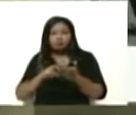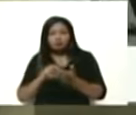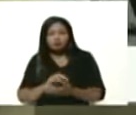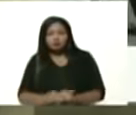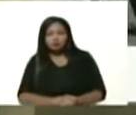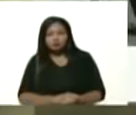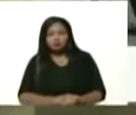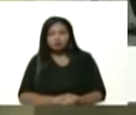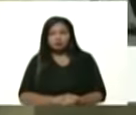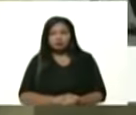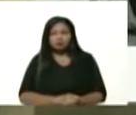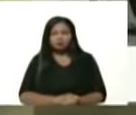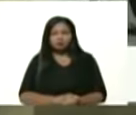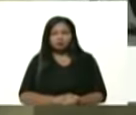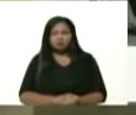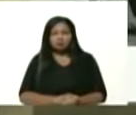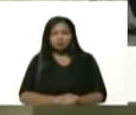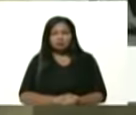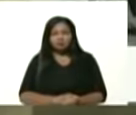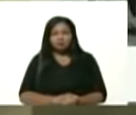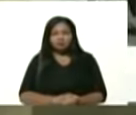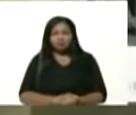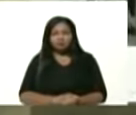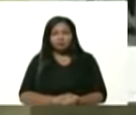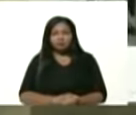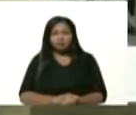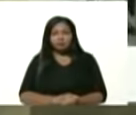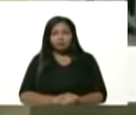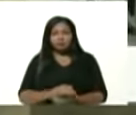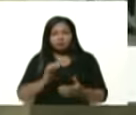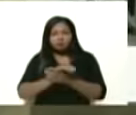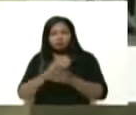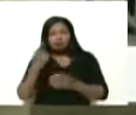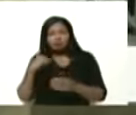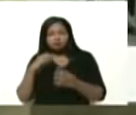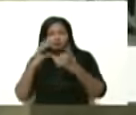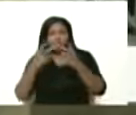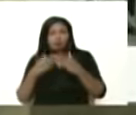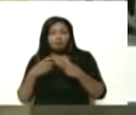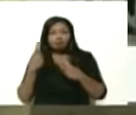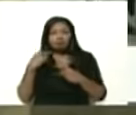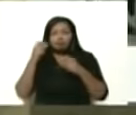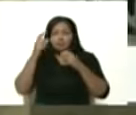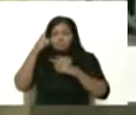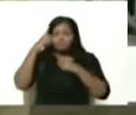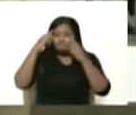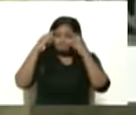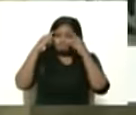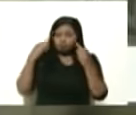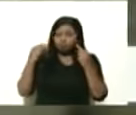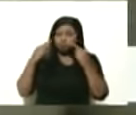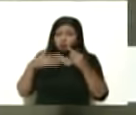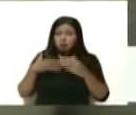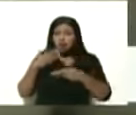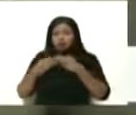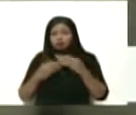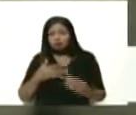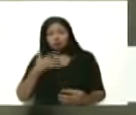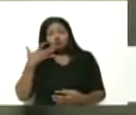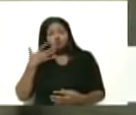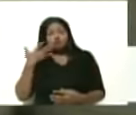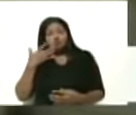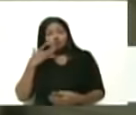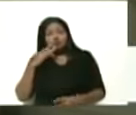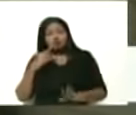los compañeros que tienen, los empresarios, tienen la capacidad de trabajar con nosotros. Presidente, con bastante orgullo, con bastante